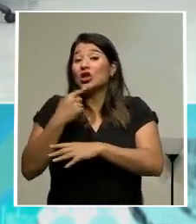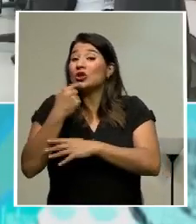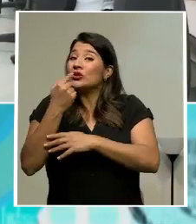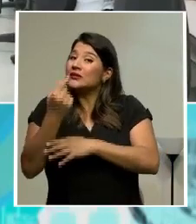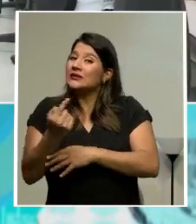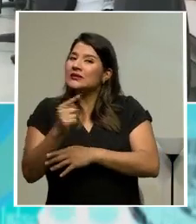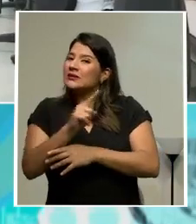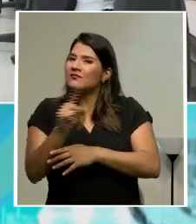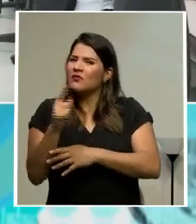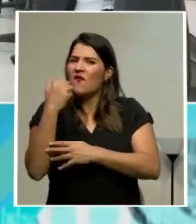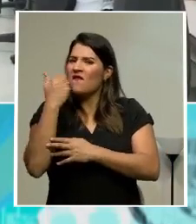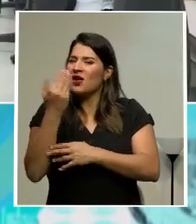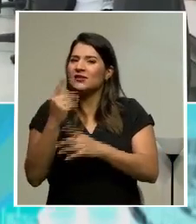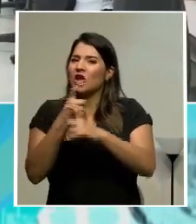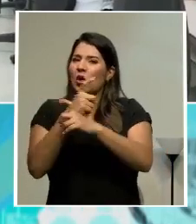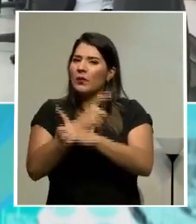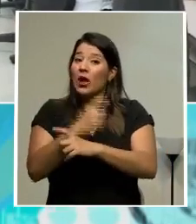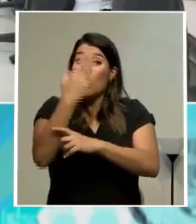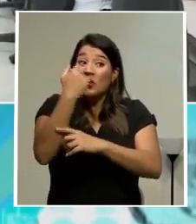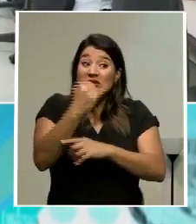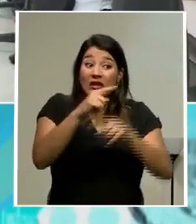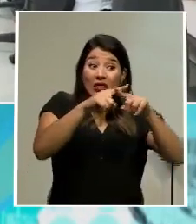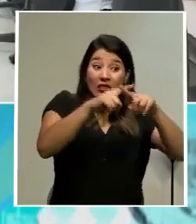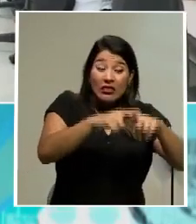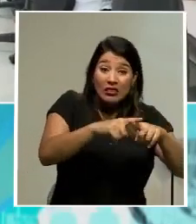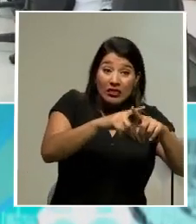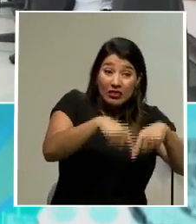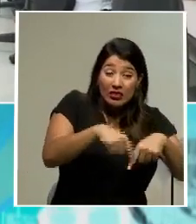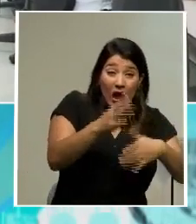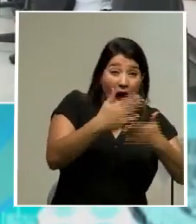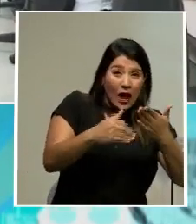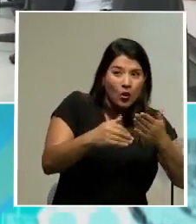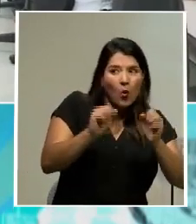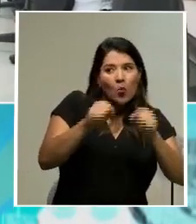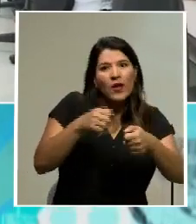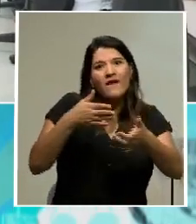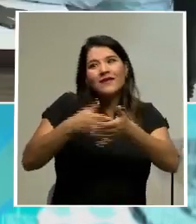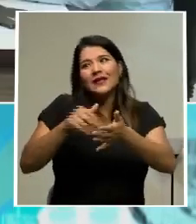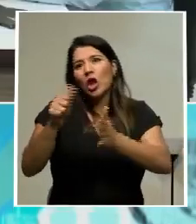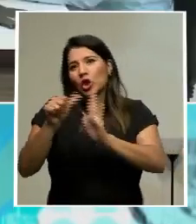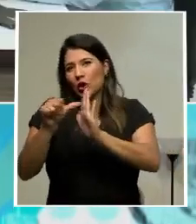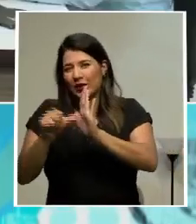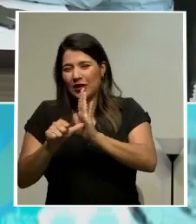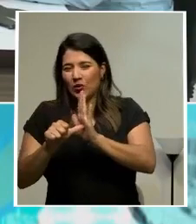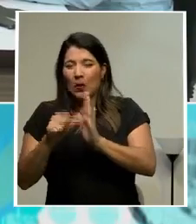dentro del proyecto y que ni siquiera fue consultado. Pero veamos qué es lo que ellos explican.